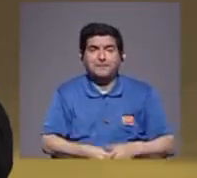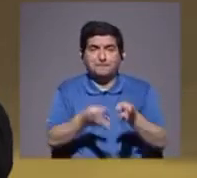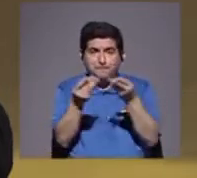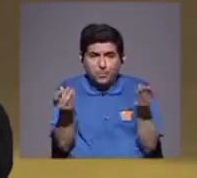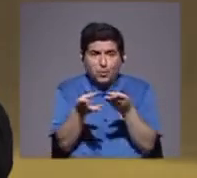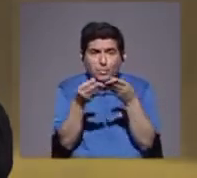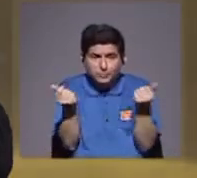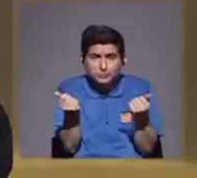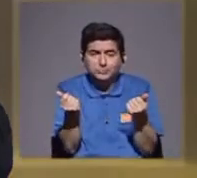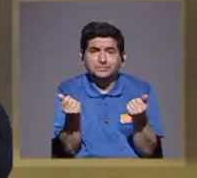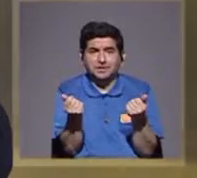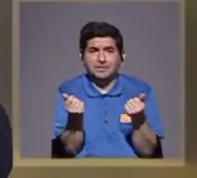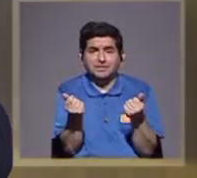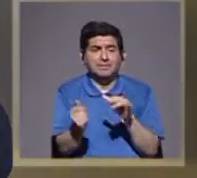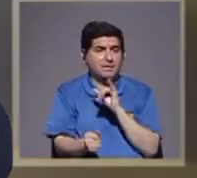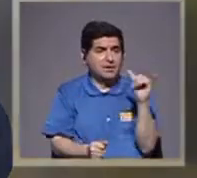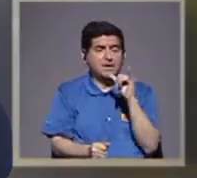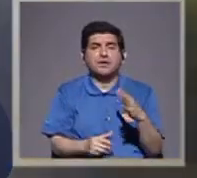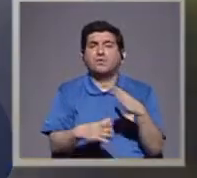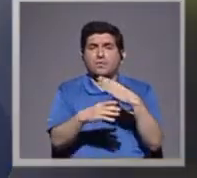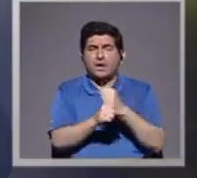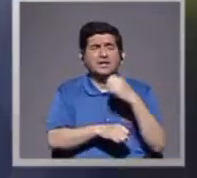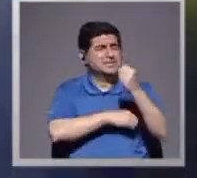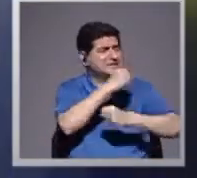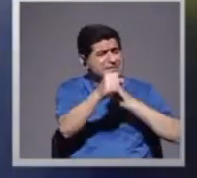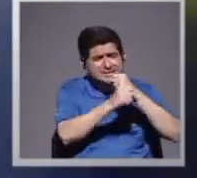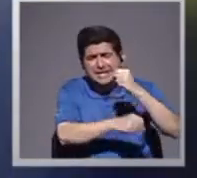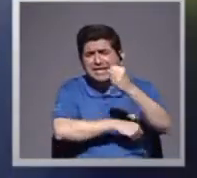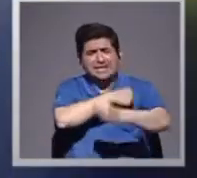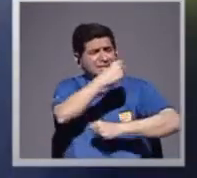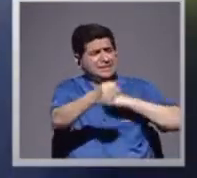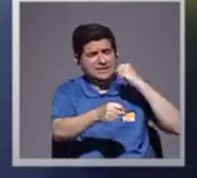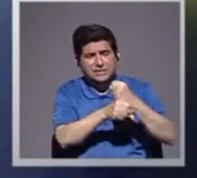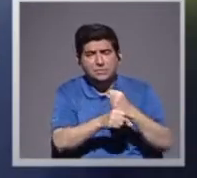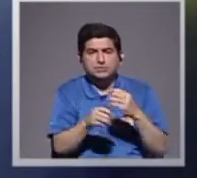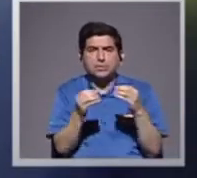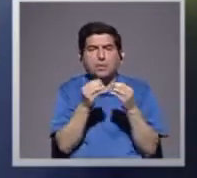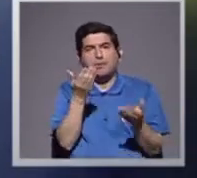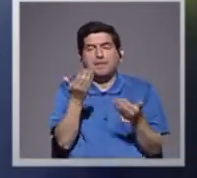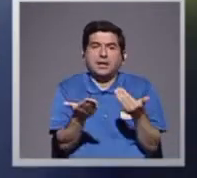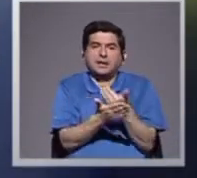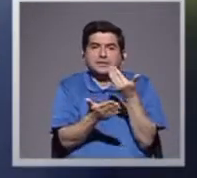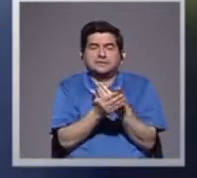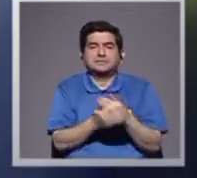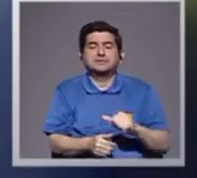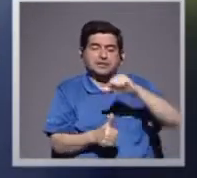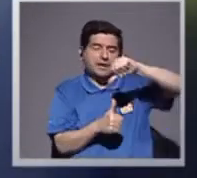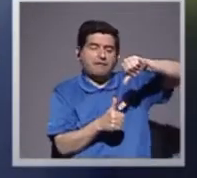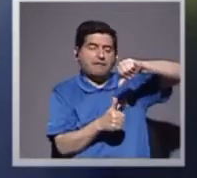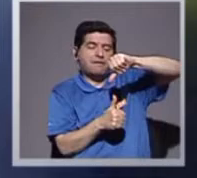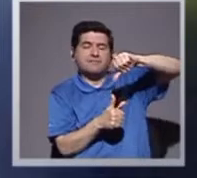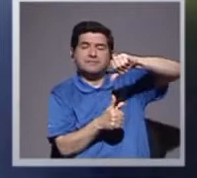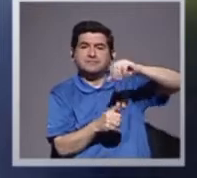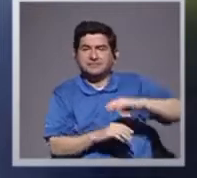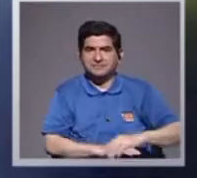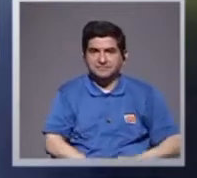produciendo, lo mismo, que se ha producido, por siglos, de siglos, y algo más novedoso, aceites, etcétera, que